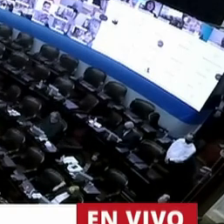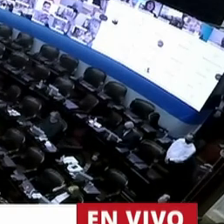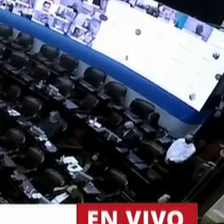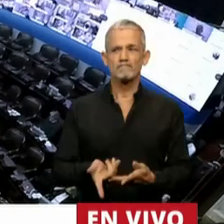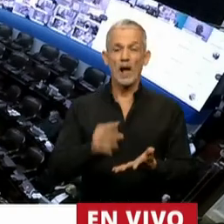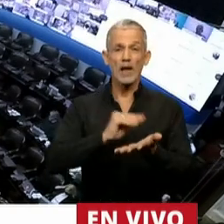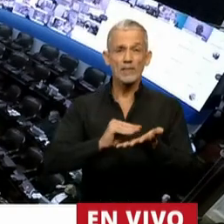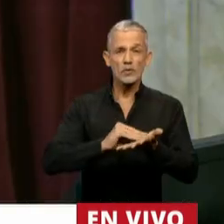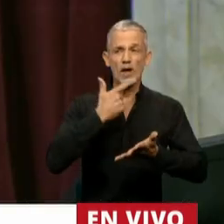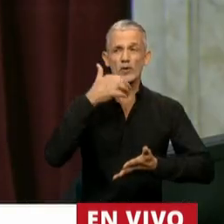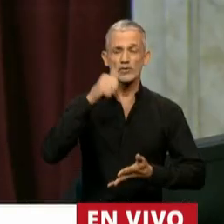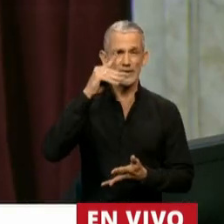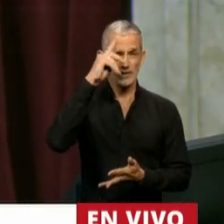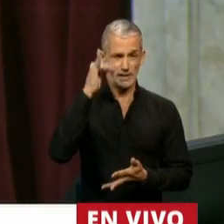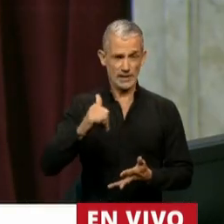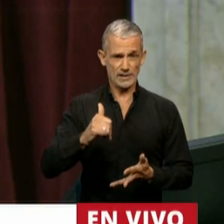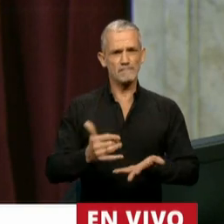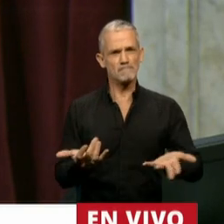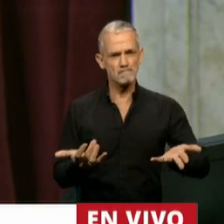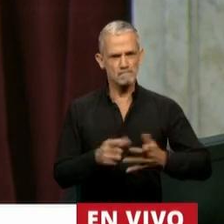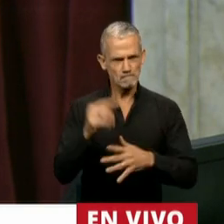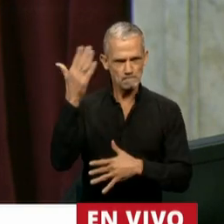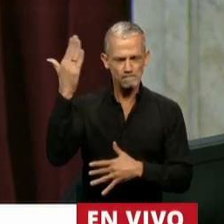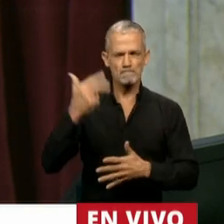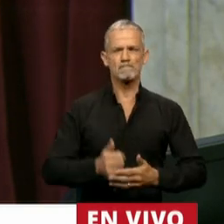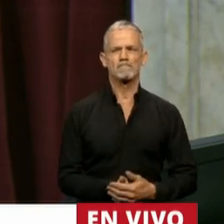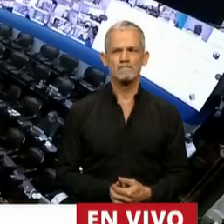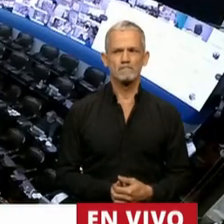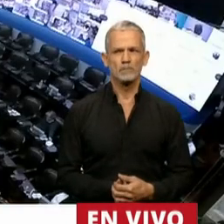Diputado Sánchez, en el uso de la palabra.